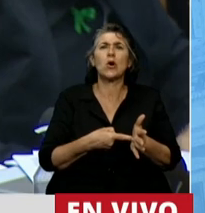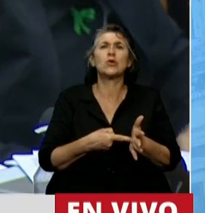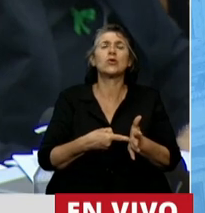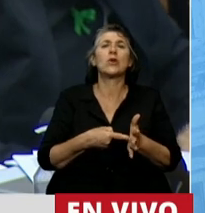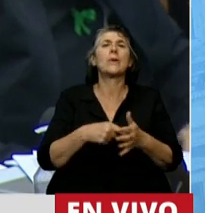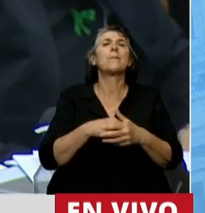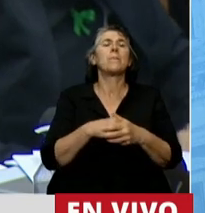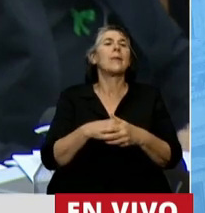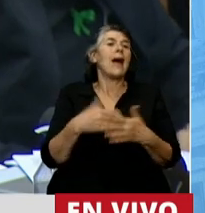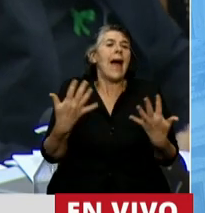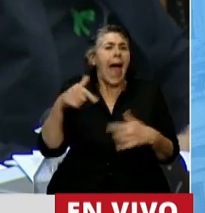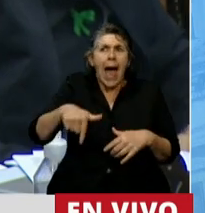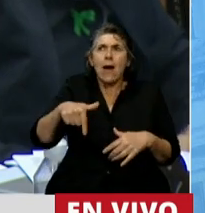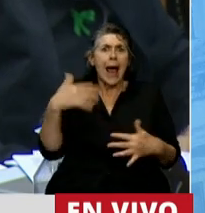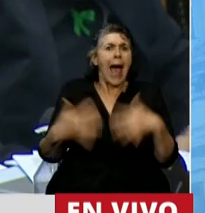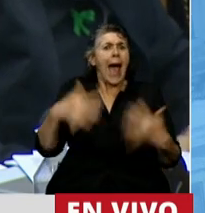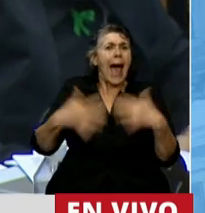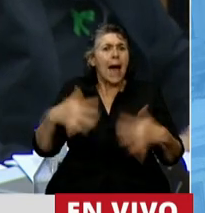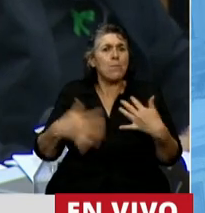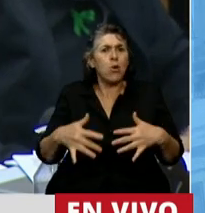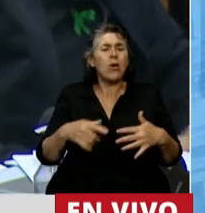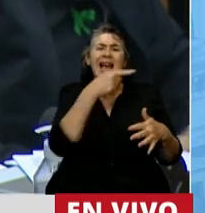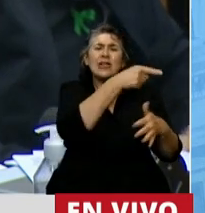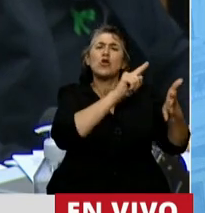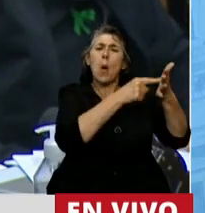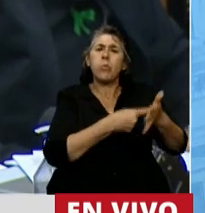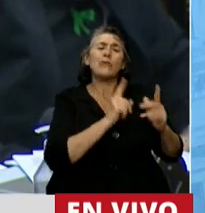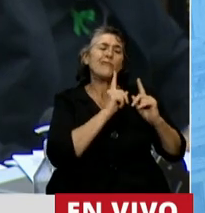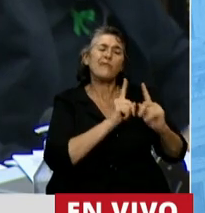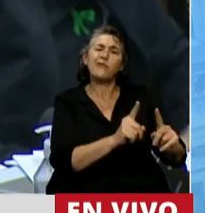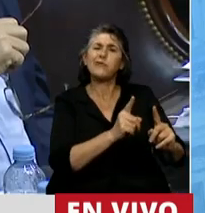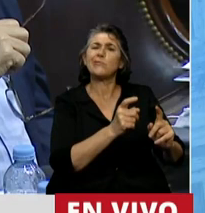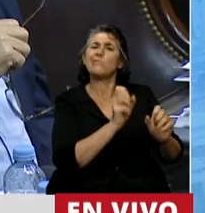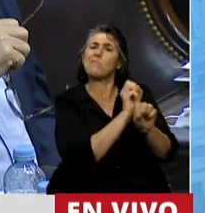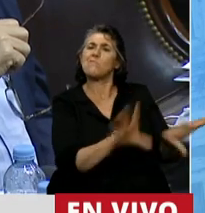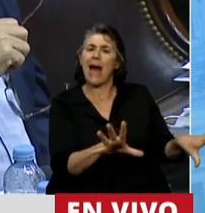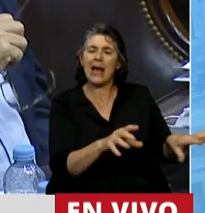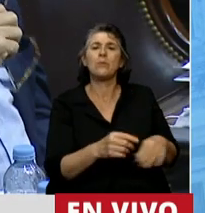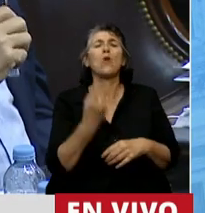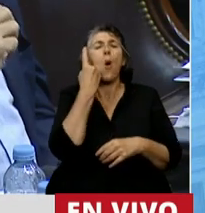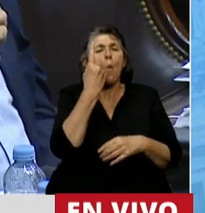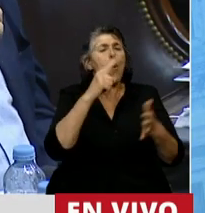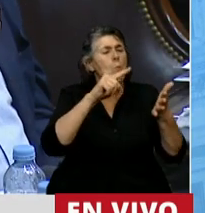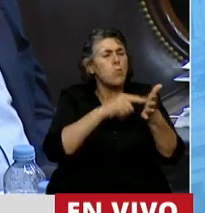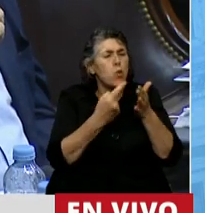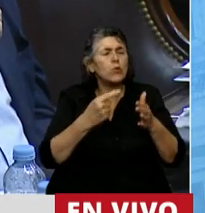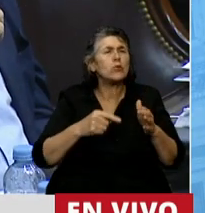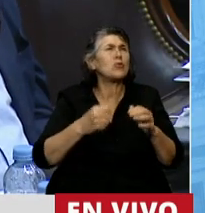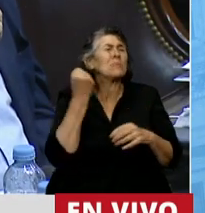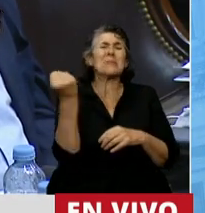sintético, del apuro, volvieron a quedar en evidencias. Y uno, el más importante me parece a mí,